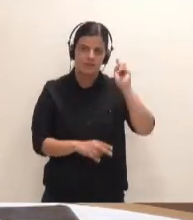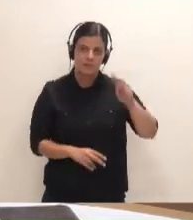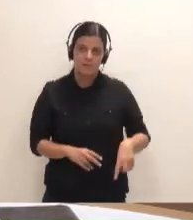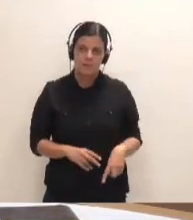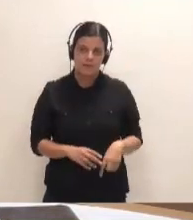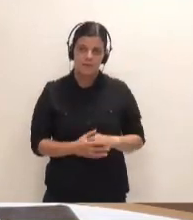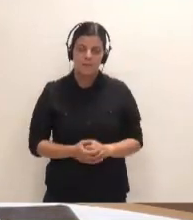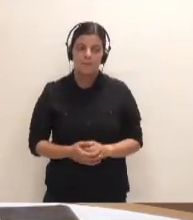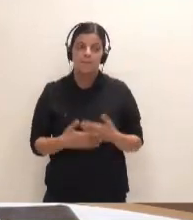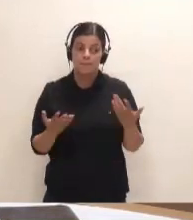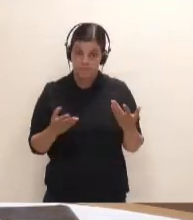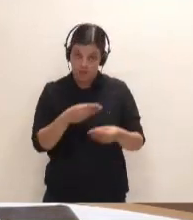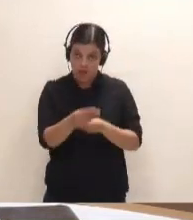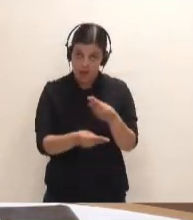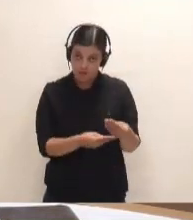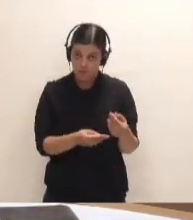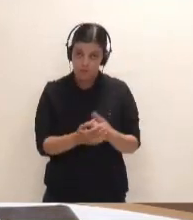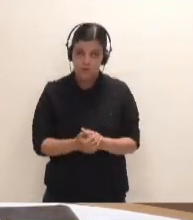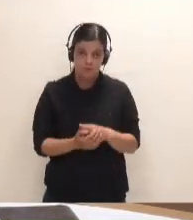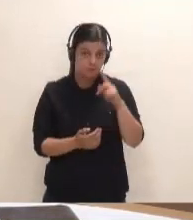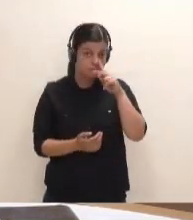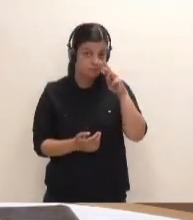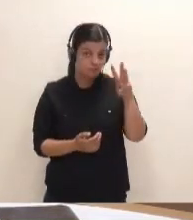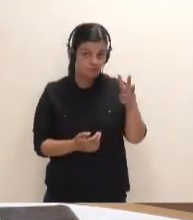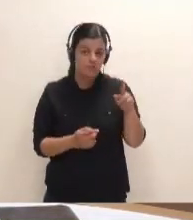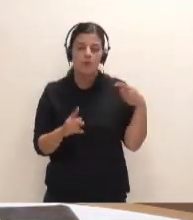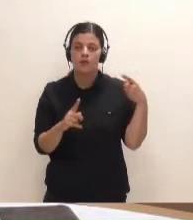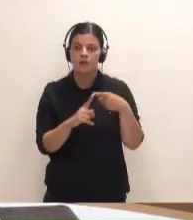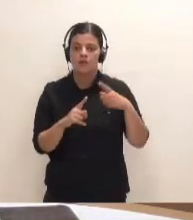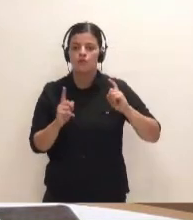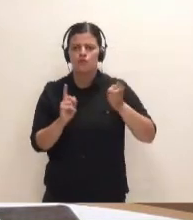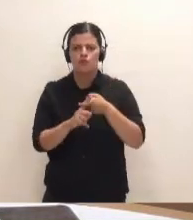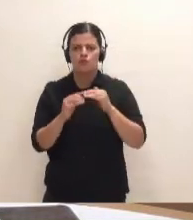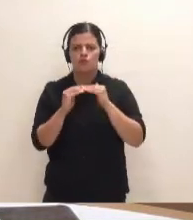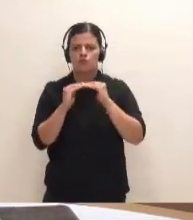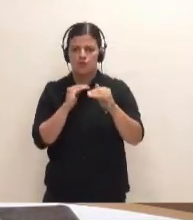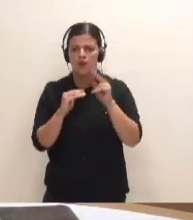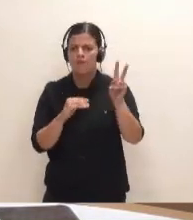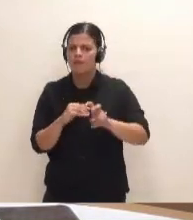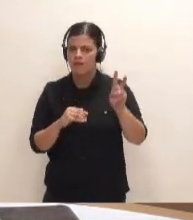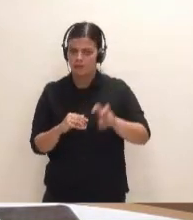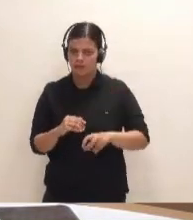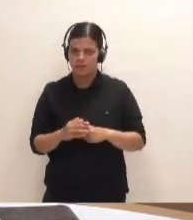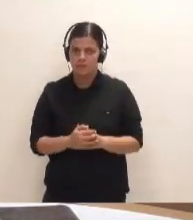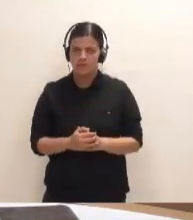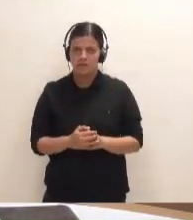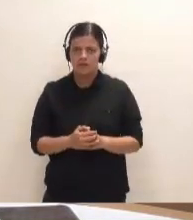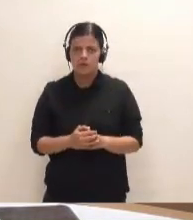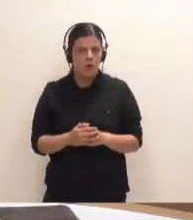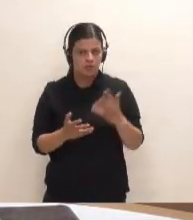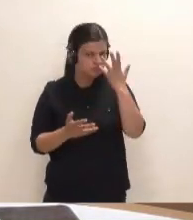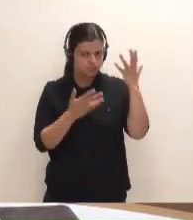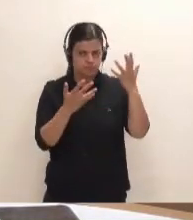Y actúen en los próximos años para tener una solución que sea sostenible y viable en los siguientes lustros.